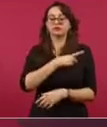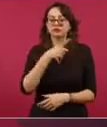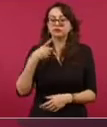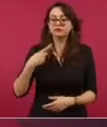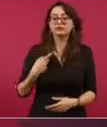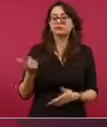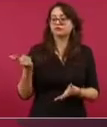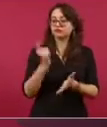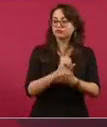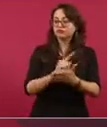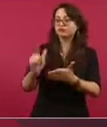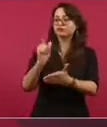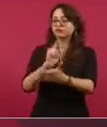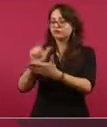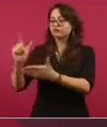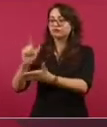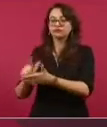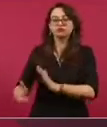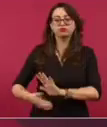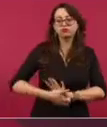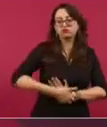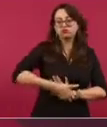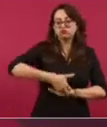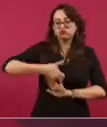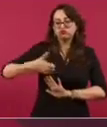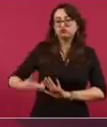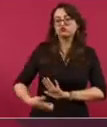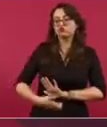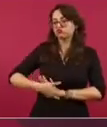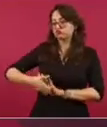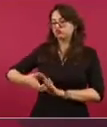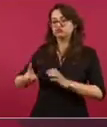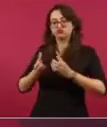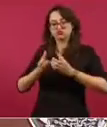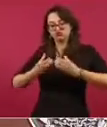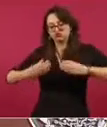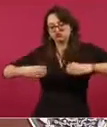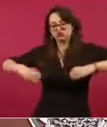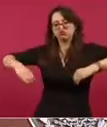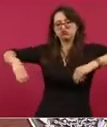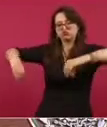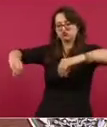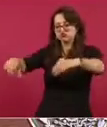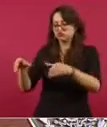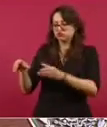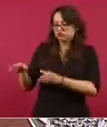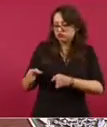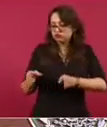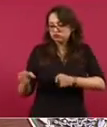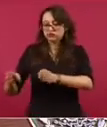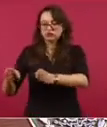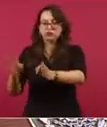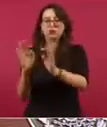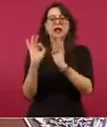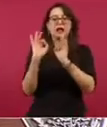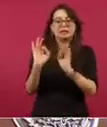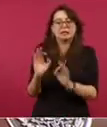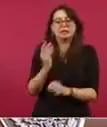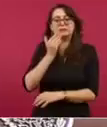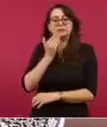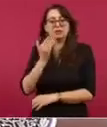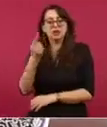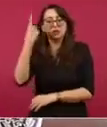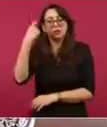de lagunas, para evitar